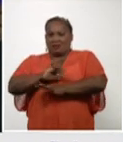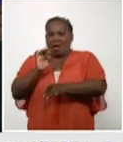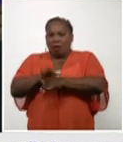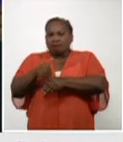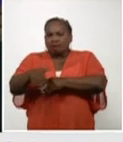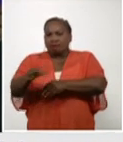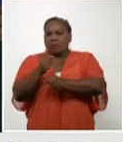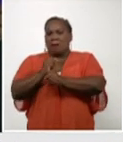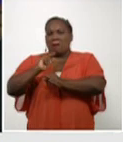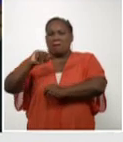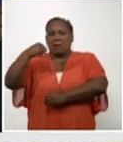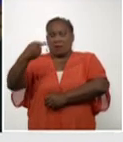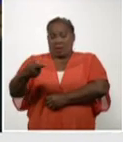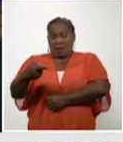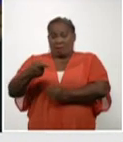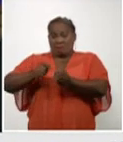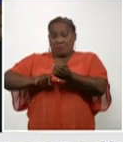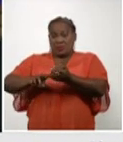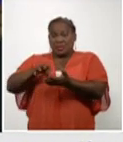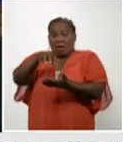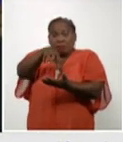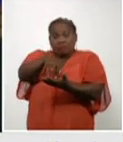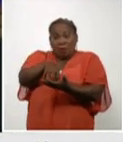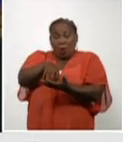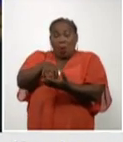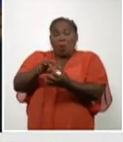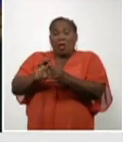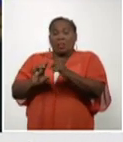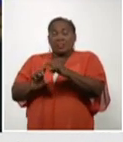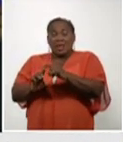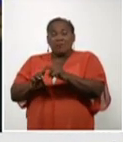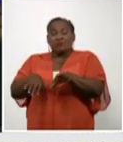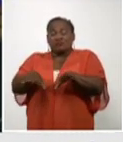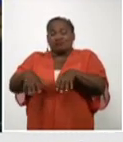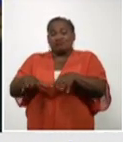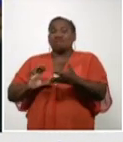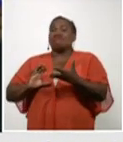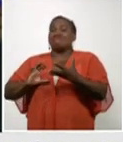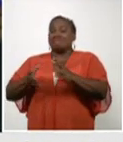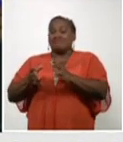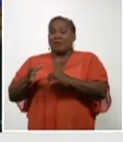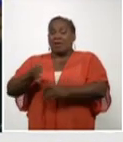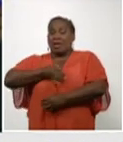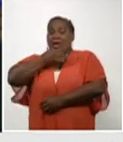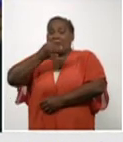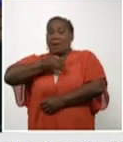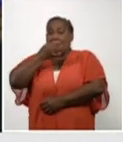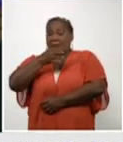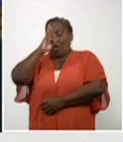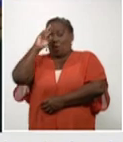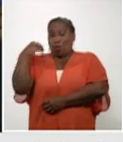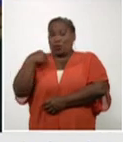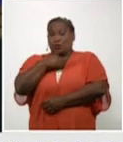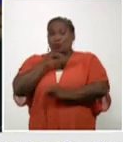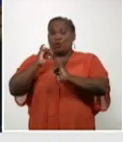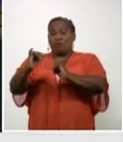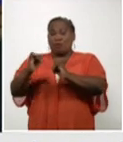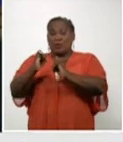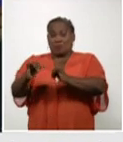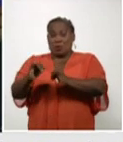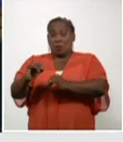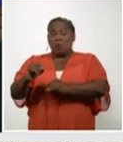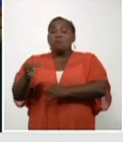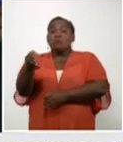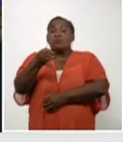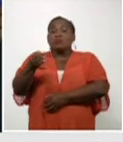continúa con una situación epidemiológica compleja. Como bien ha hecho énfasis el doctor Durán durante todas estas jornadas, Caimanera es uno